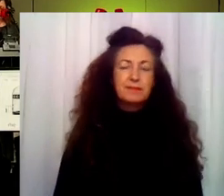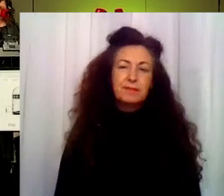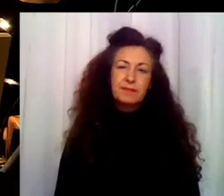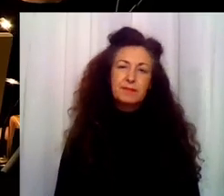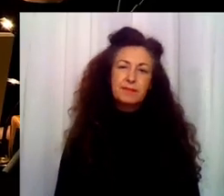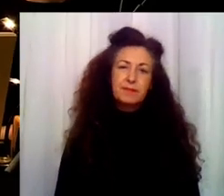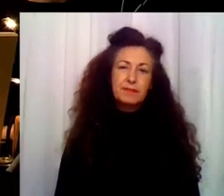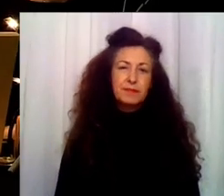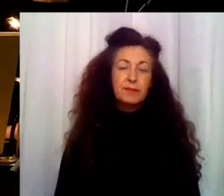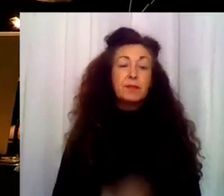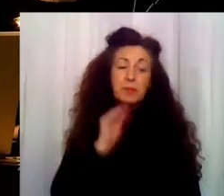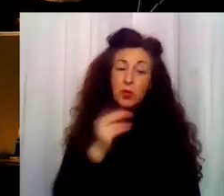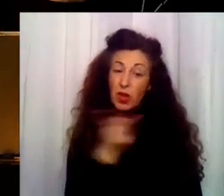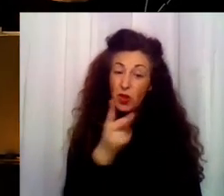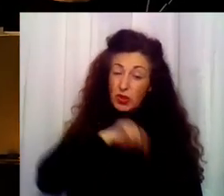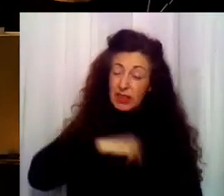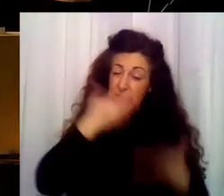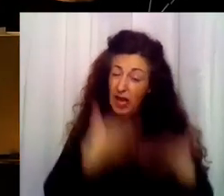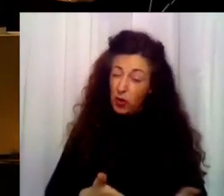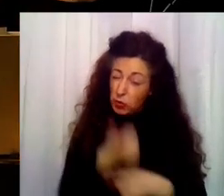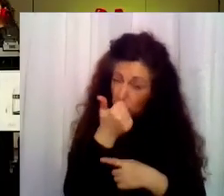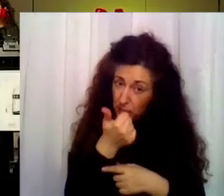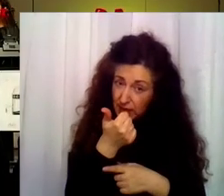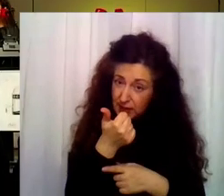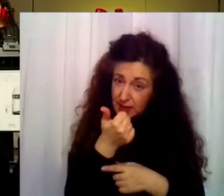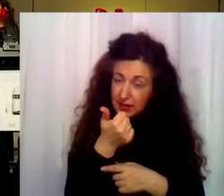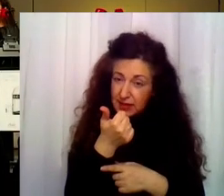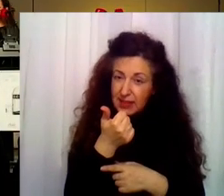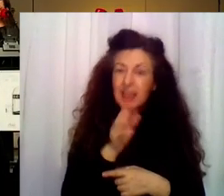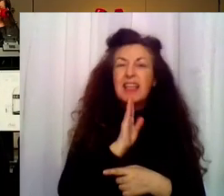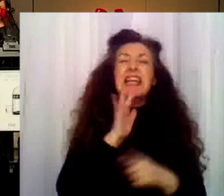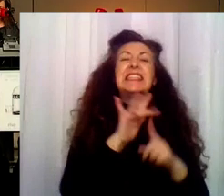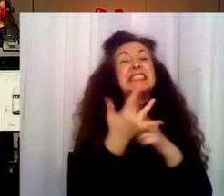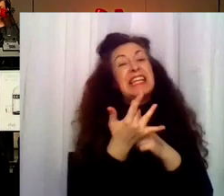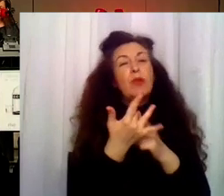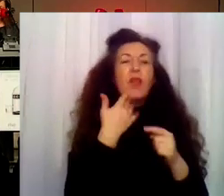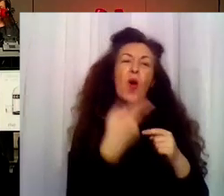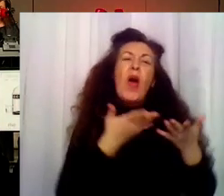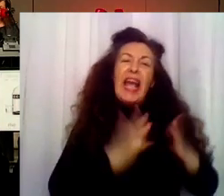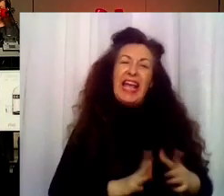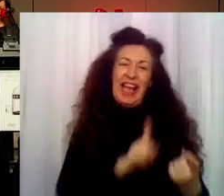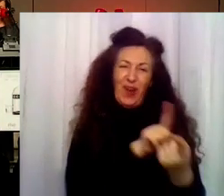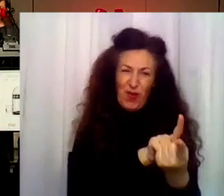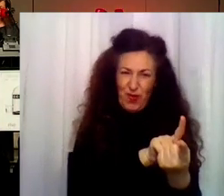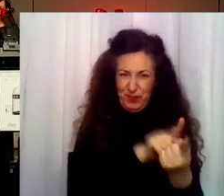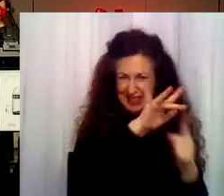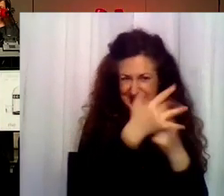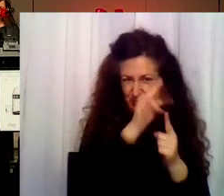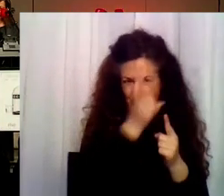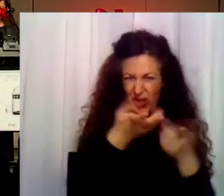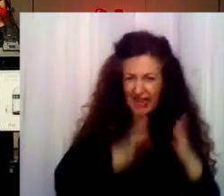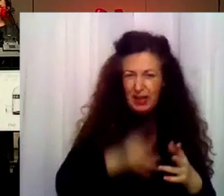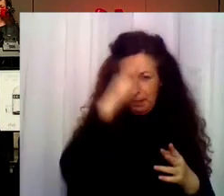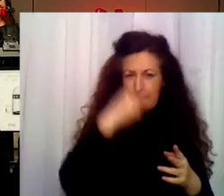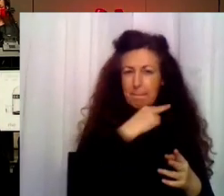¿Estáis ya más a gusto en este sitio? ¿Tú has crecido? Mamá, así solo han pasado tres meses. Oye, ¿y por qué han querido acogerte esas personas?